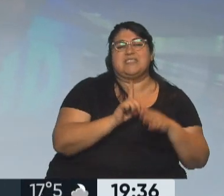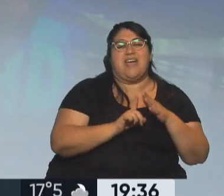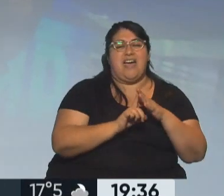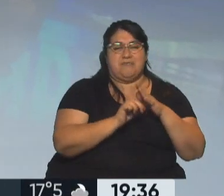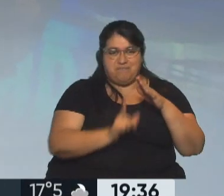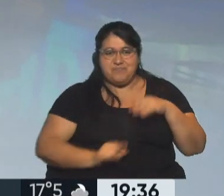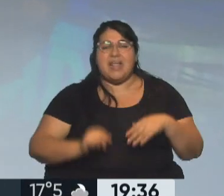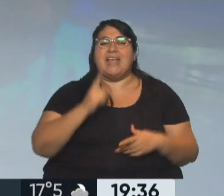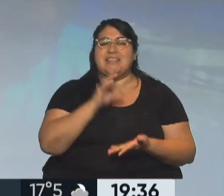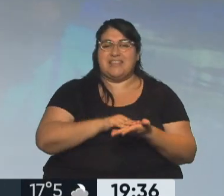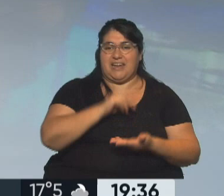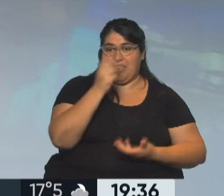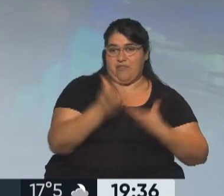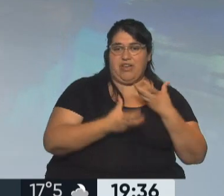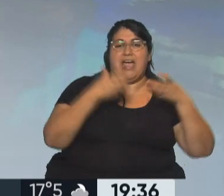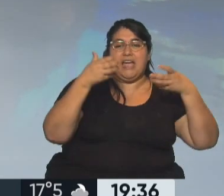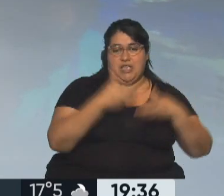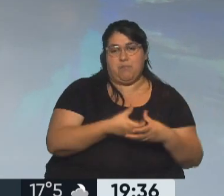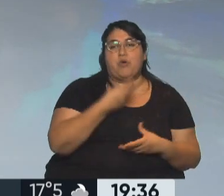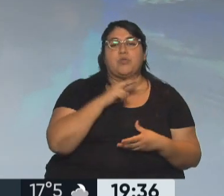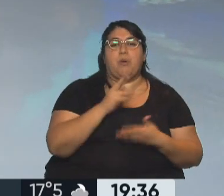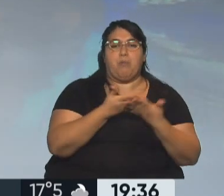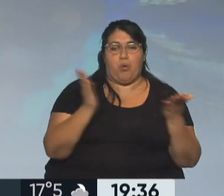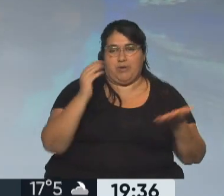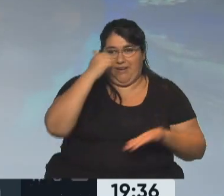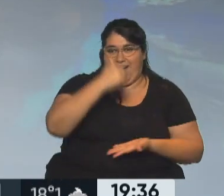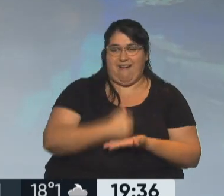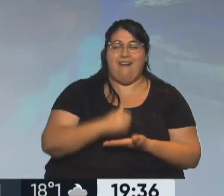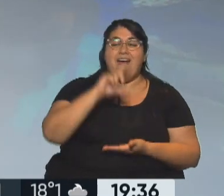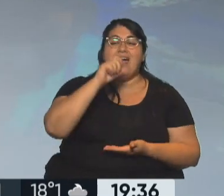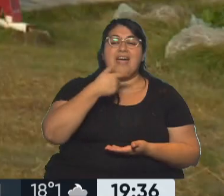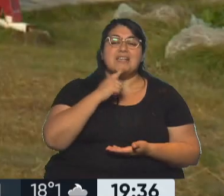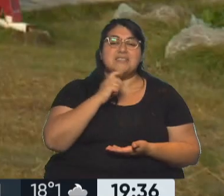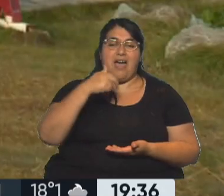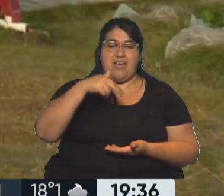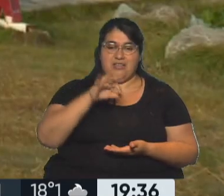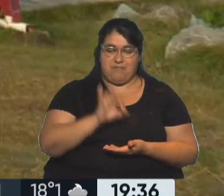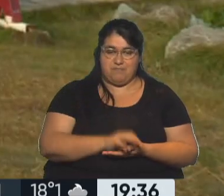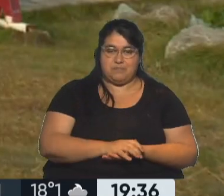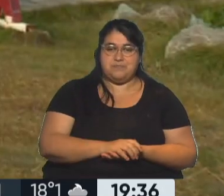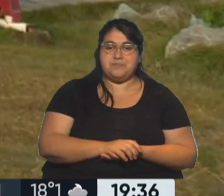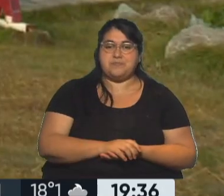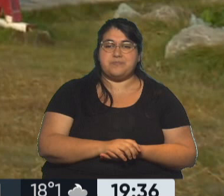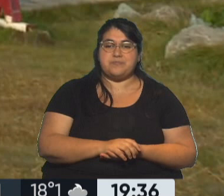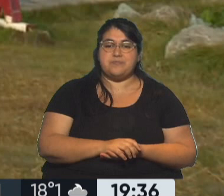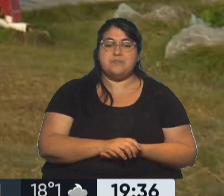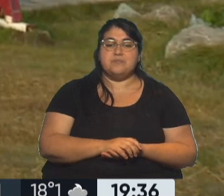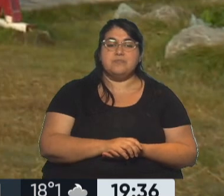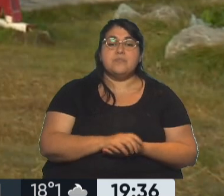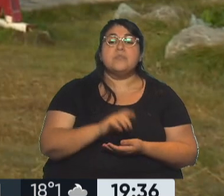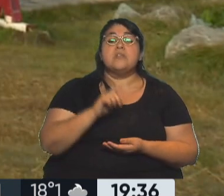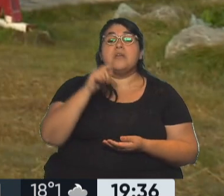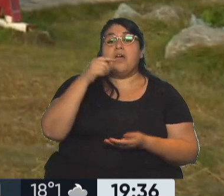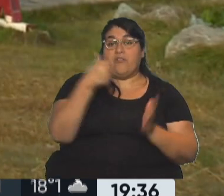en Tierra del Fuego, donde está un equipo de la televisión pública con Daniel Castaño. Este fin de semana se votará